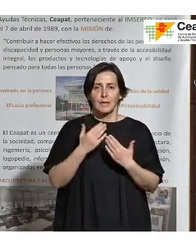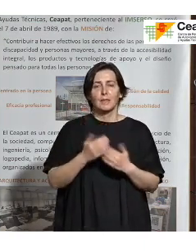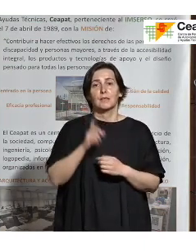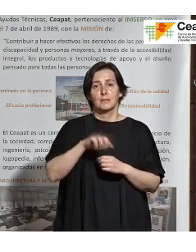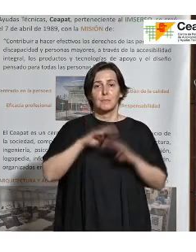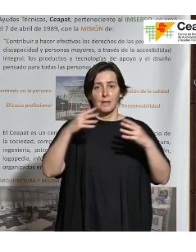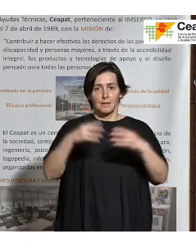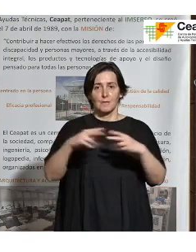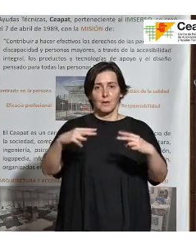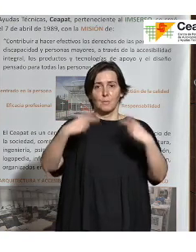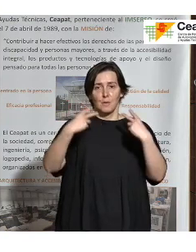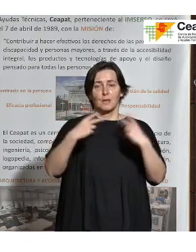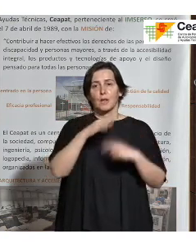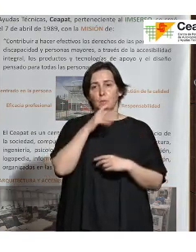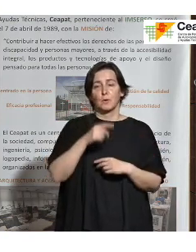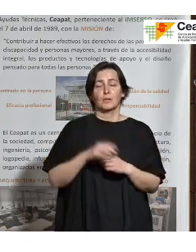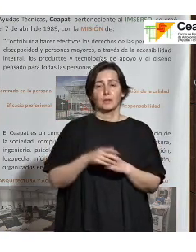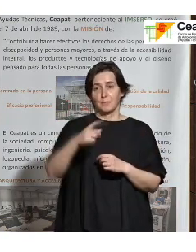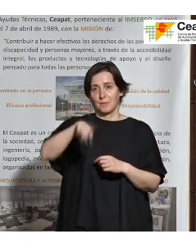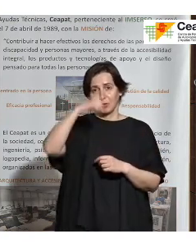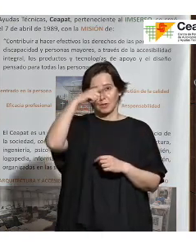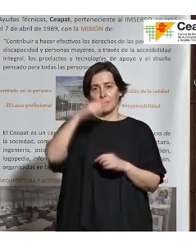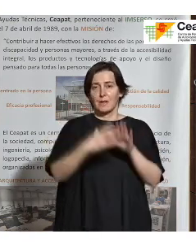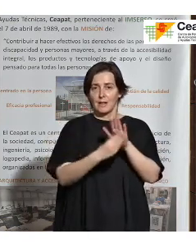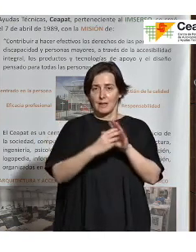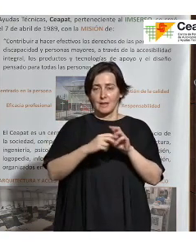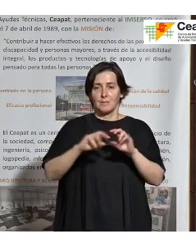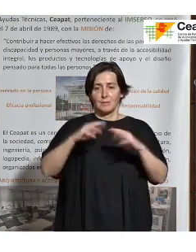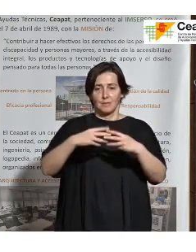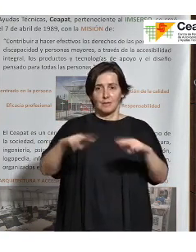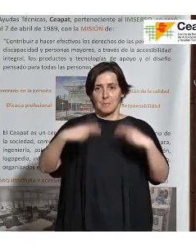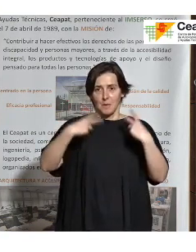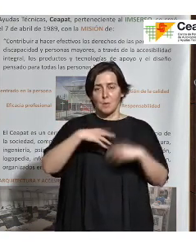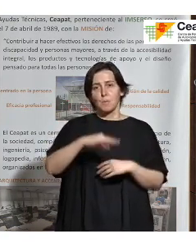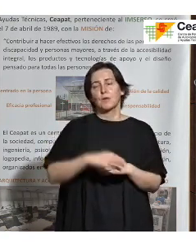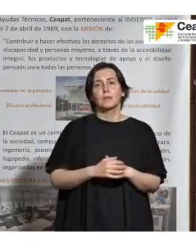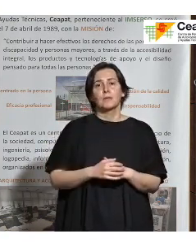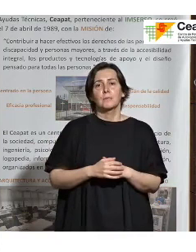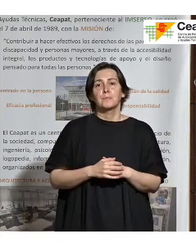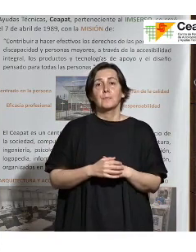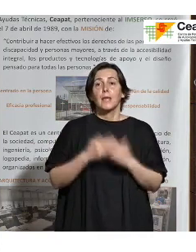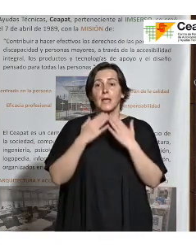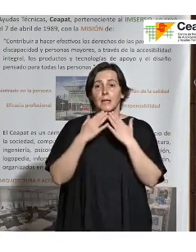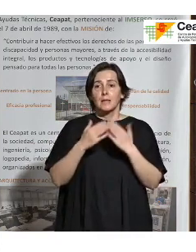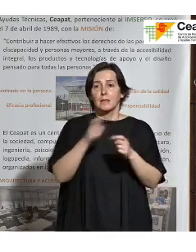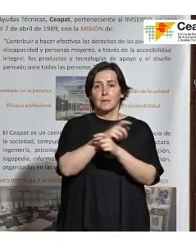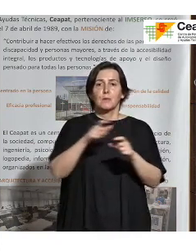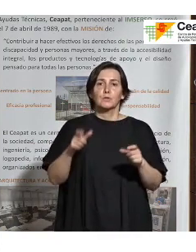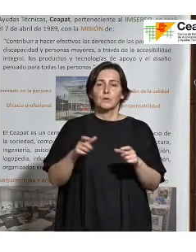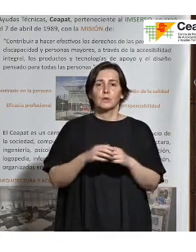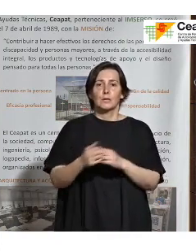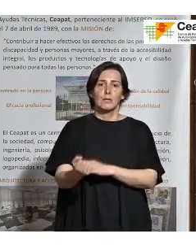verán en diferido puesto que todo esto ya sabéis que se graba y muchas gracias también antes de acabar a las personas que nos han dado